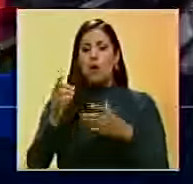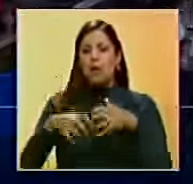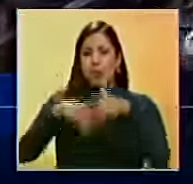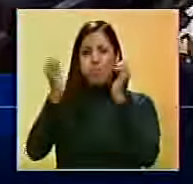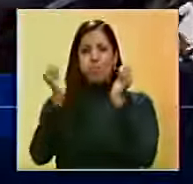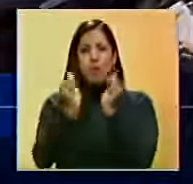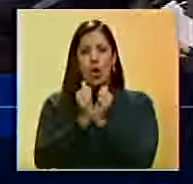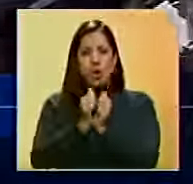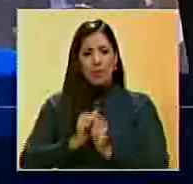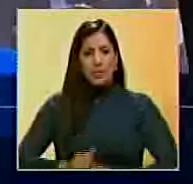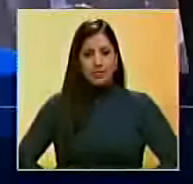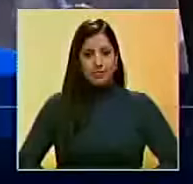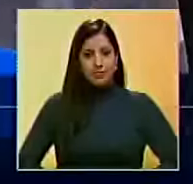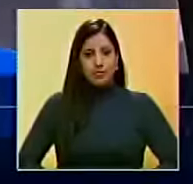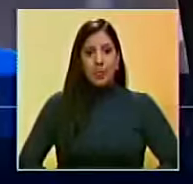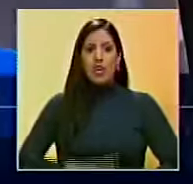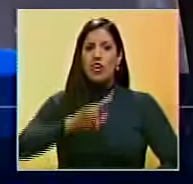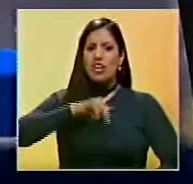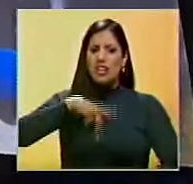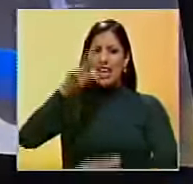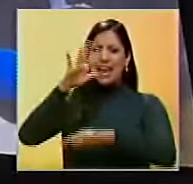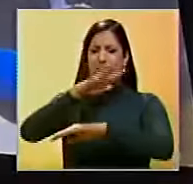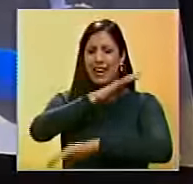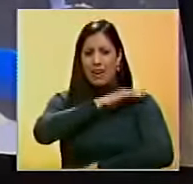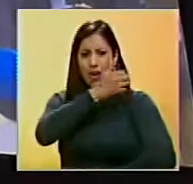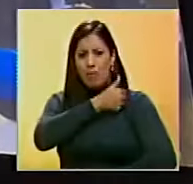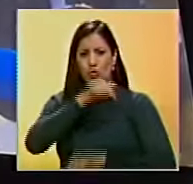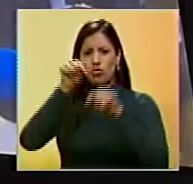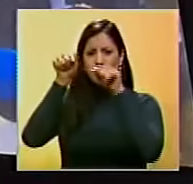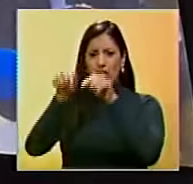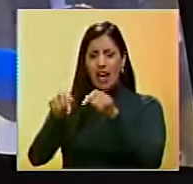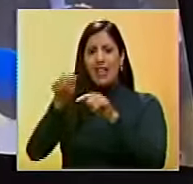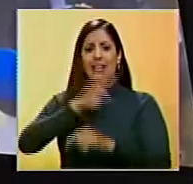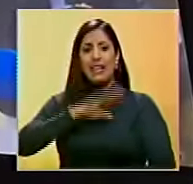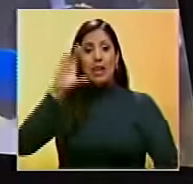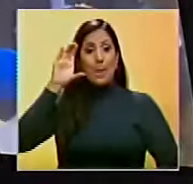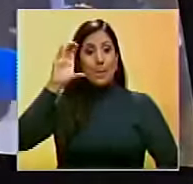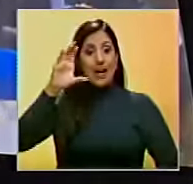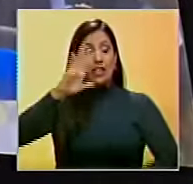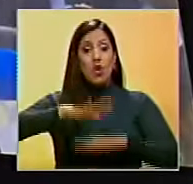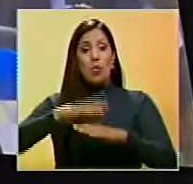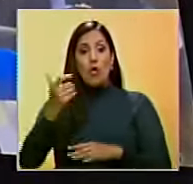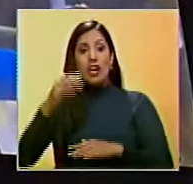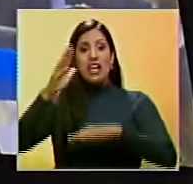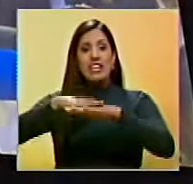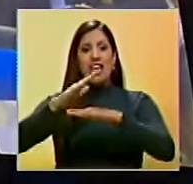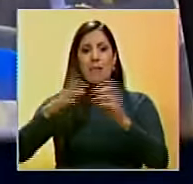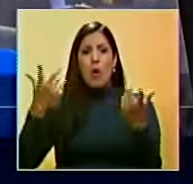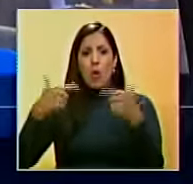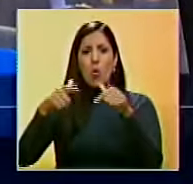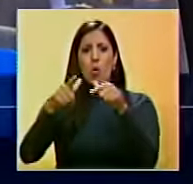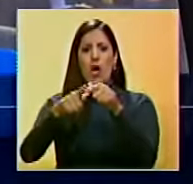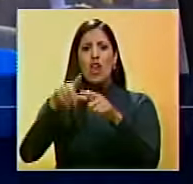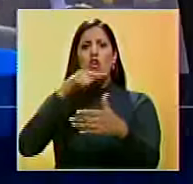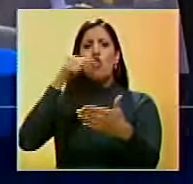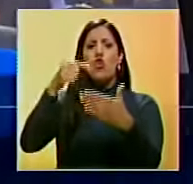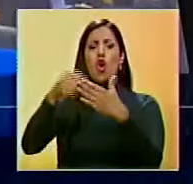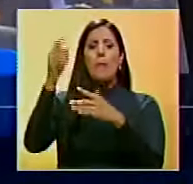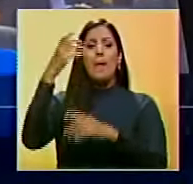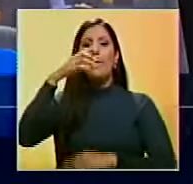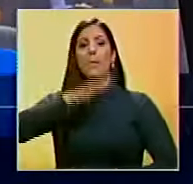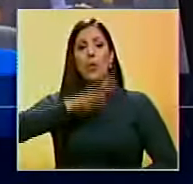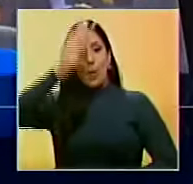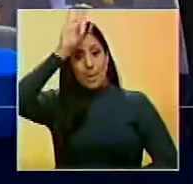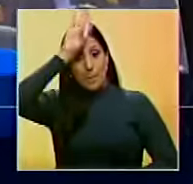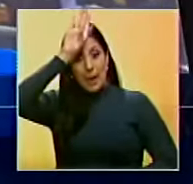confrontación y caos. Dejo de la responsabilidad que tienen que tener ante el país, ponen y convocan una sesión a nombre del Papa,